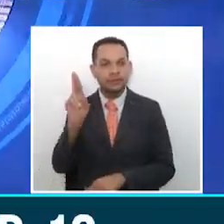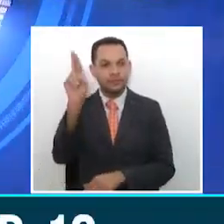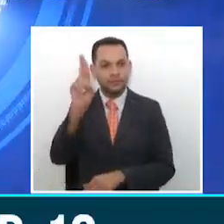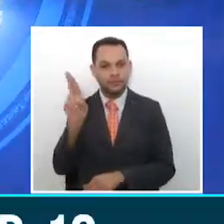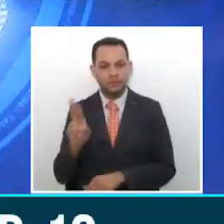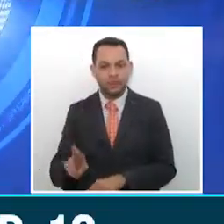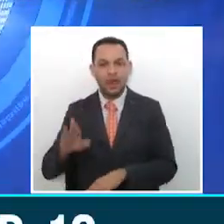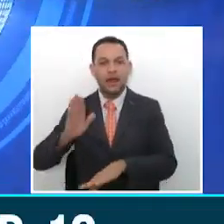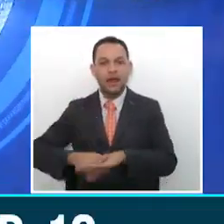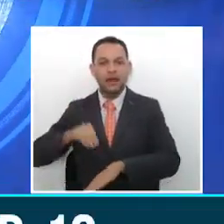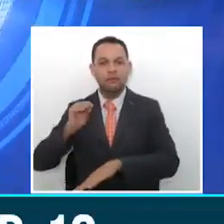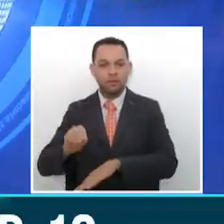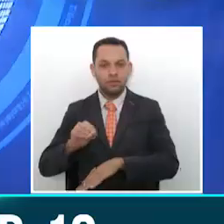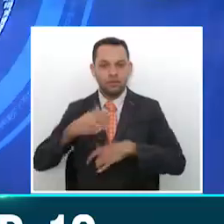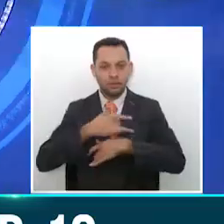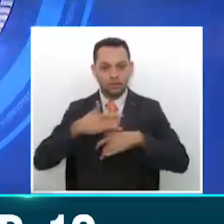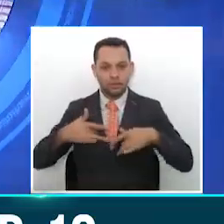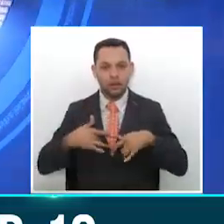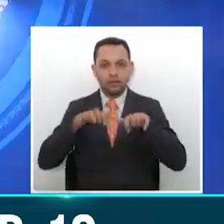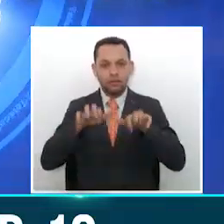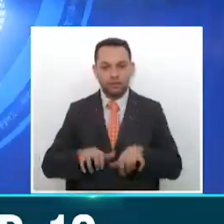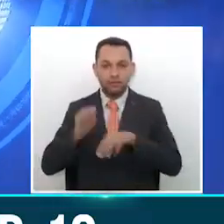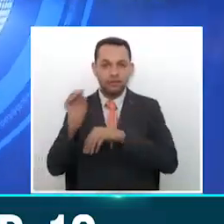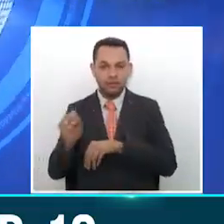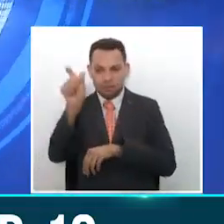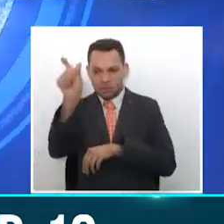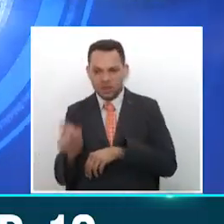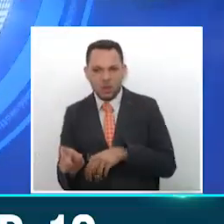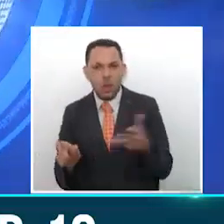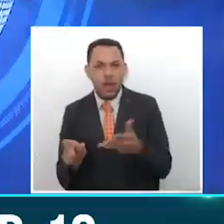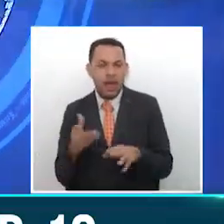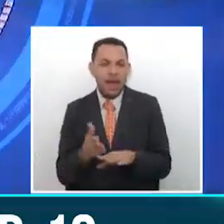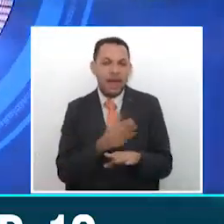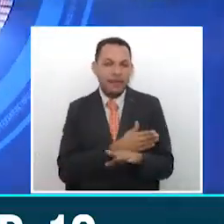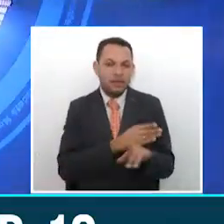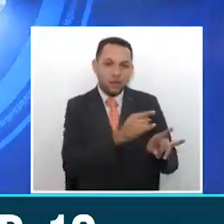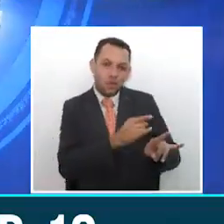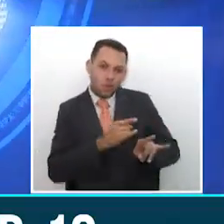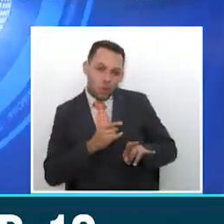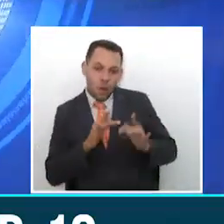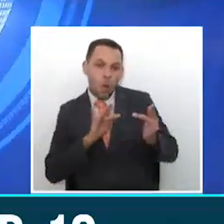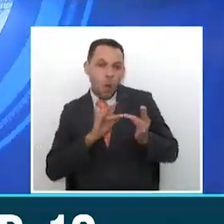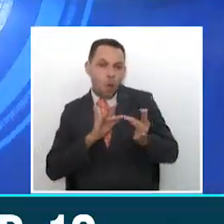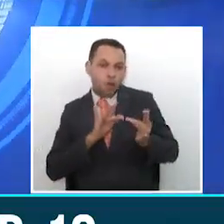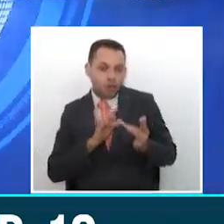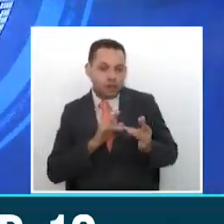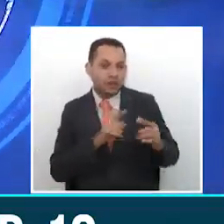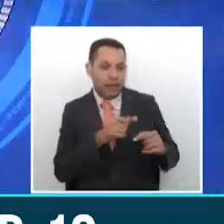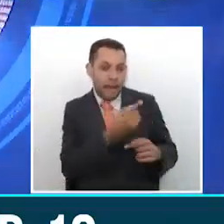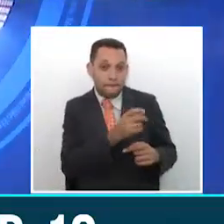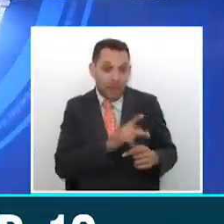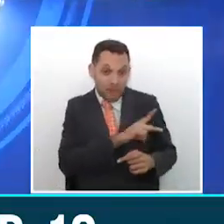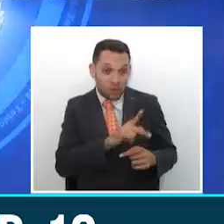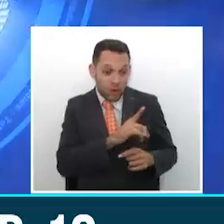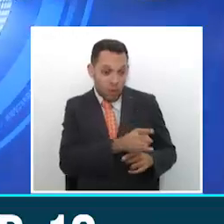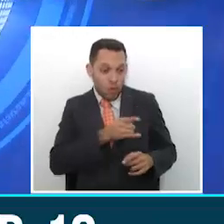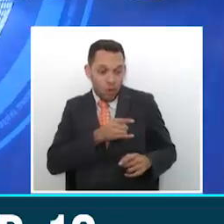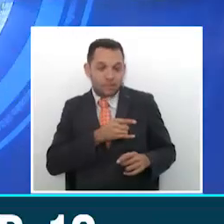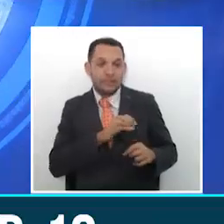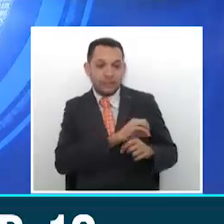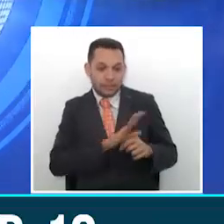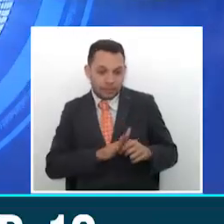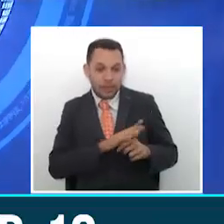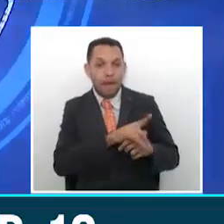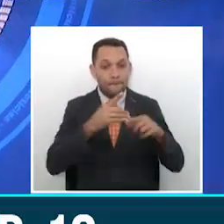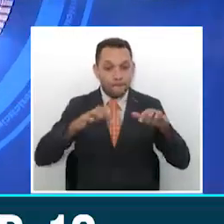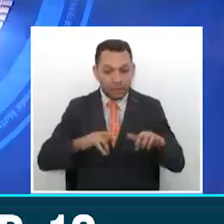por las autoridades de salud del municipio industrial. La víctima, al parecer, fue contagiada por contacto comunitario, por lo que desde la Secretaría de Salud hay